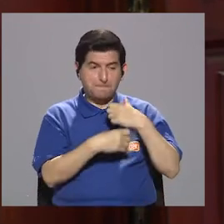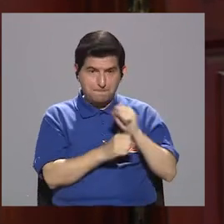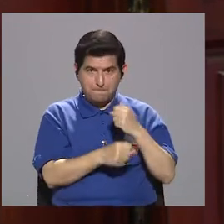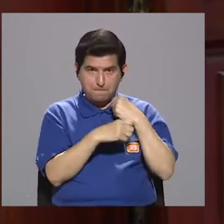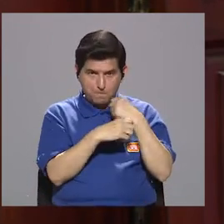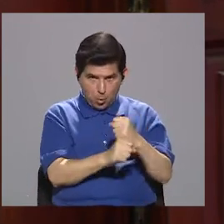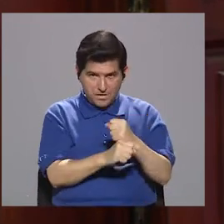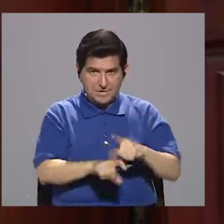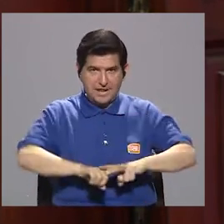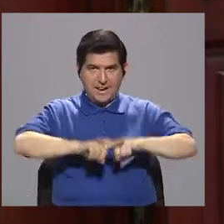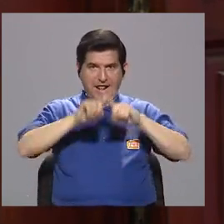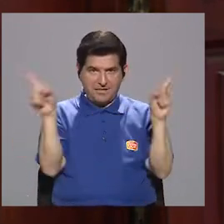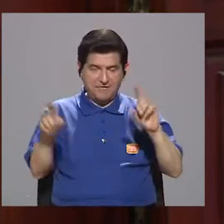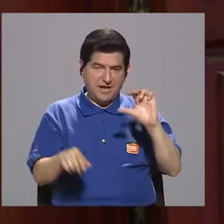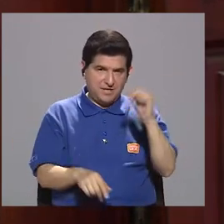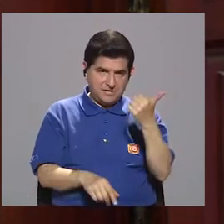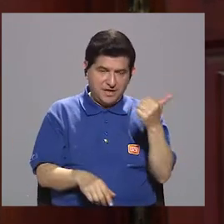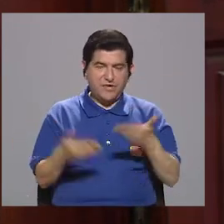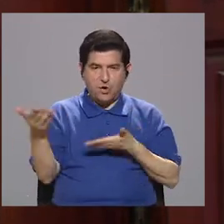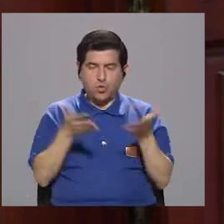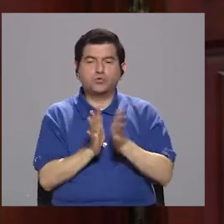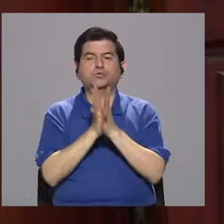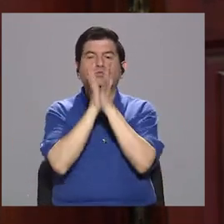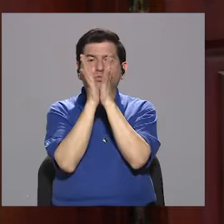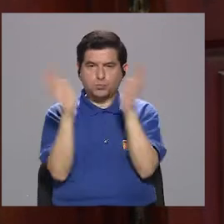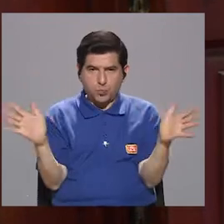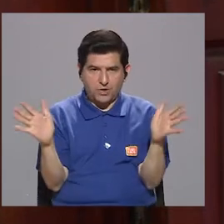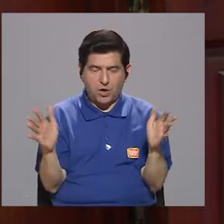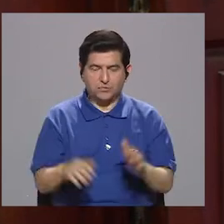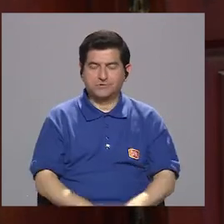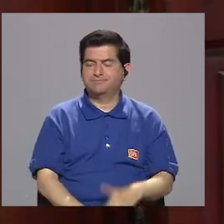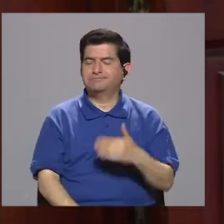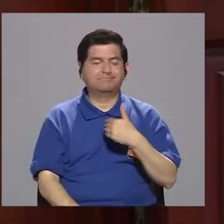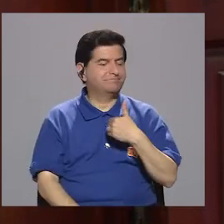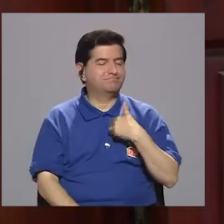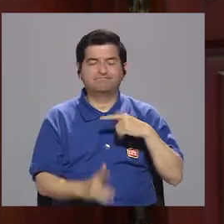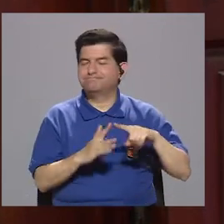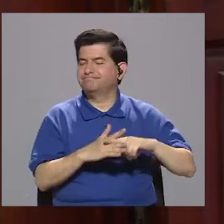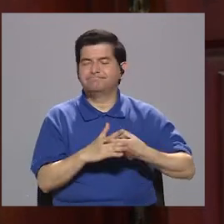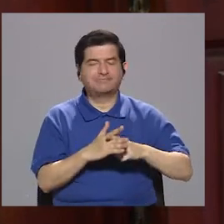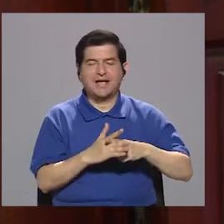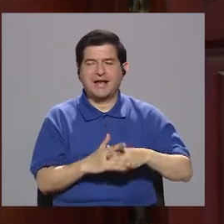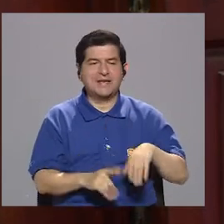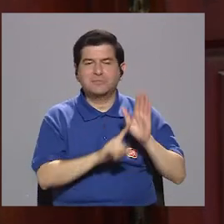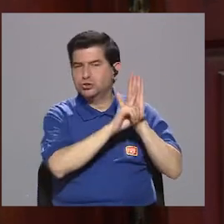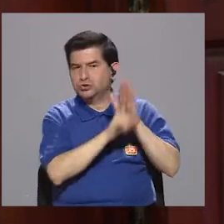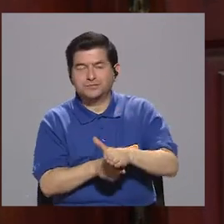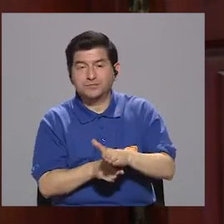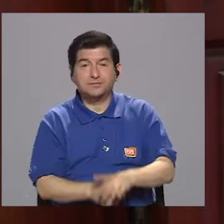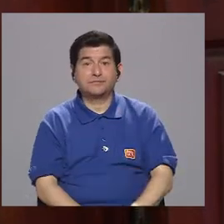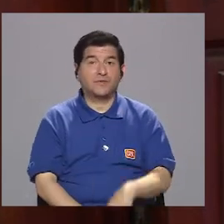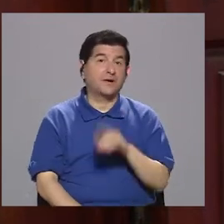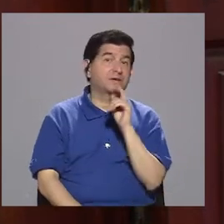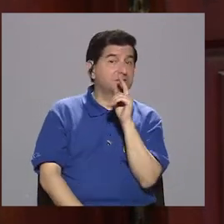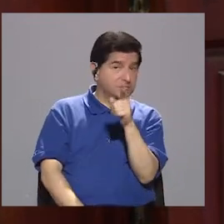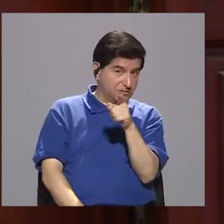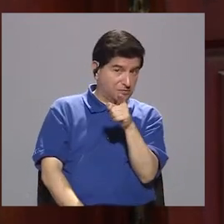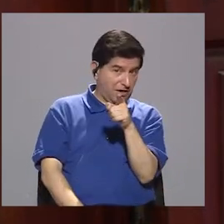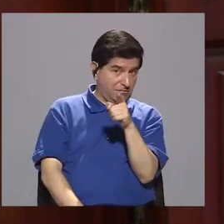municipalidades, a diferencia de otros servicios públicos, no tenemos un mecanismo coercitivo. Por ejemplo, si usted